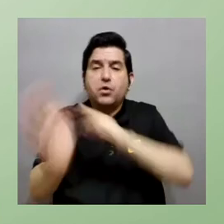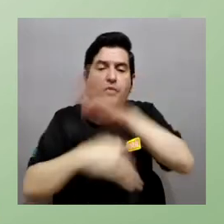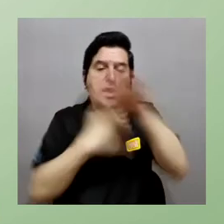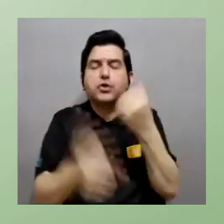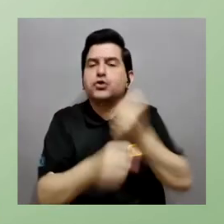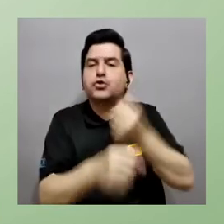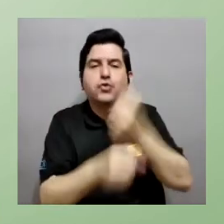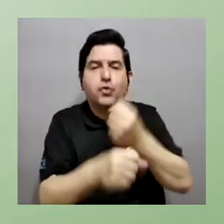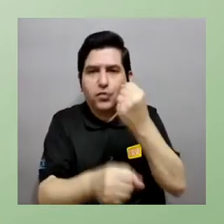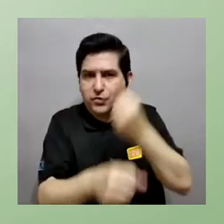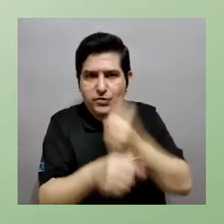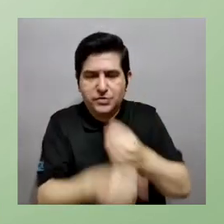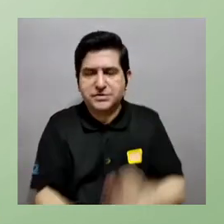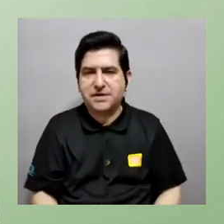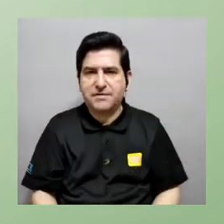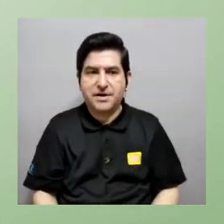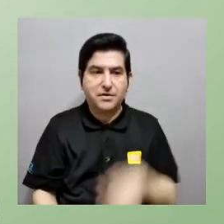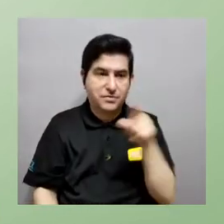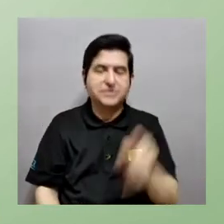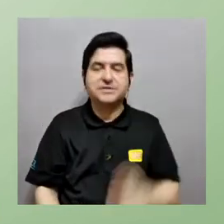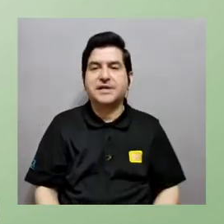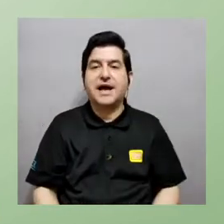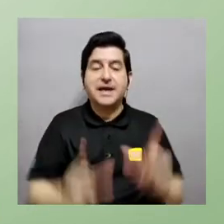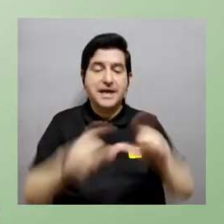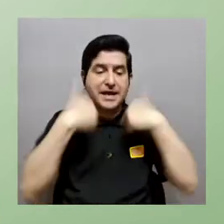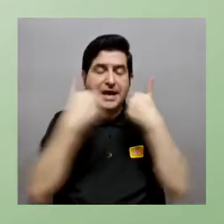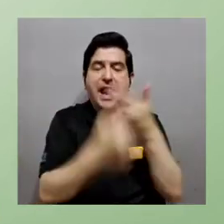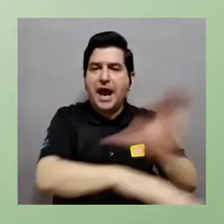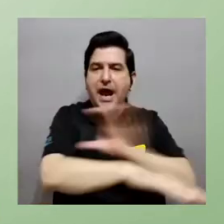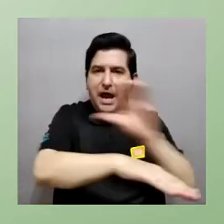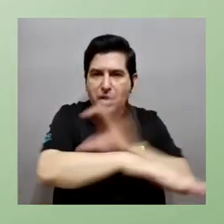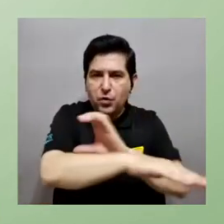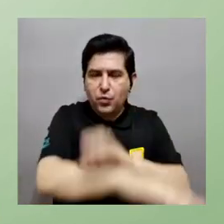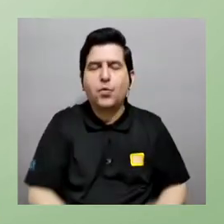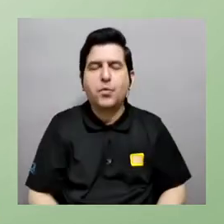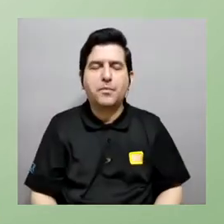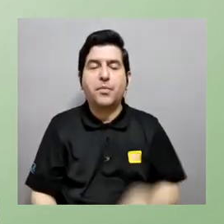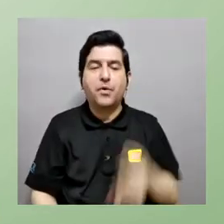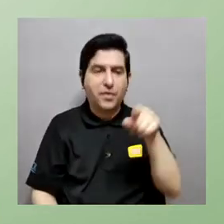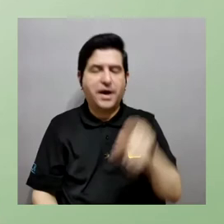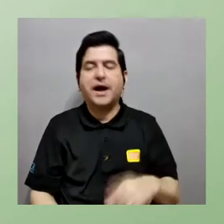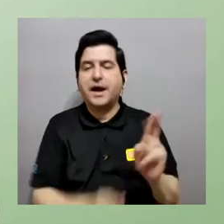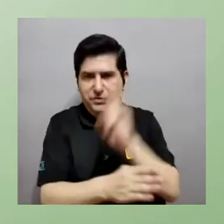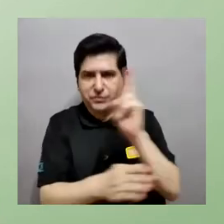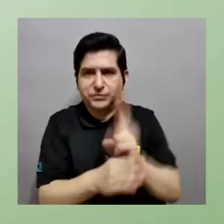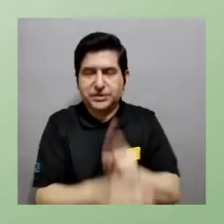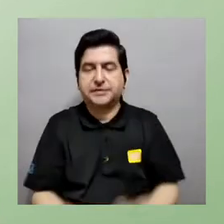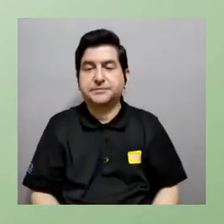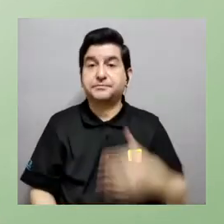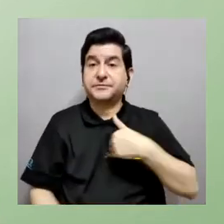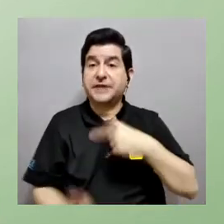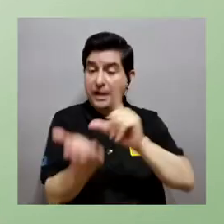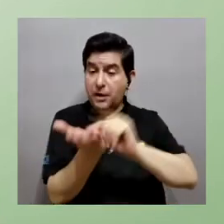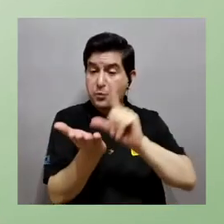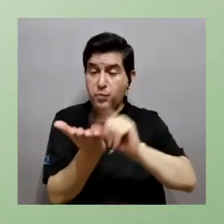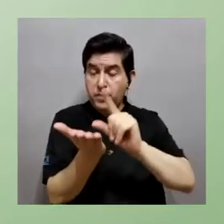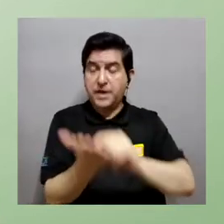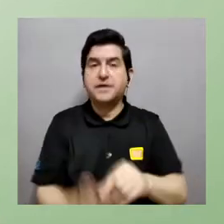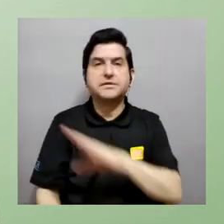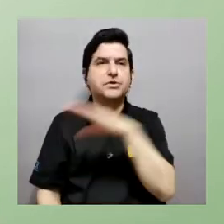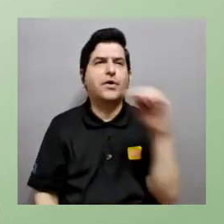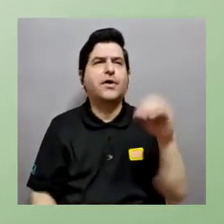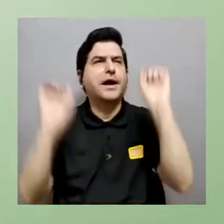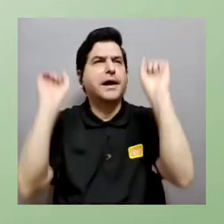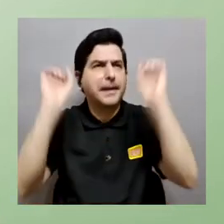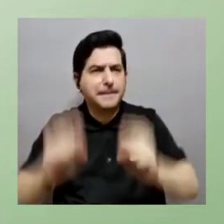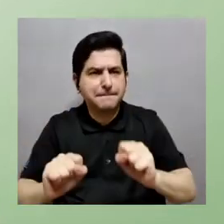simposio cada diciembre por ejemplo donde presentemos todos los trabajos que estén que hayan pasado por el clúster todas las publicaciones que hayan podido